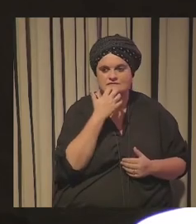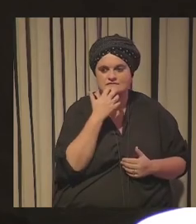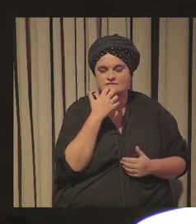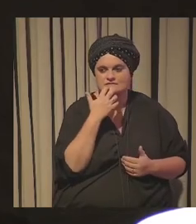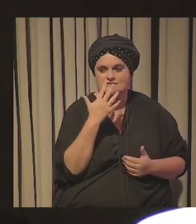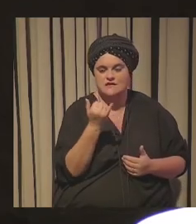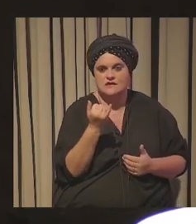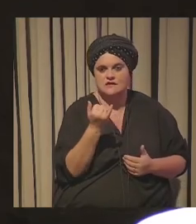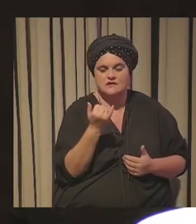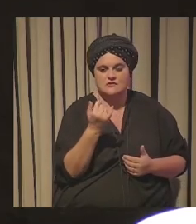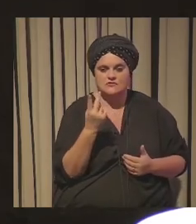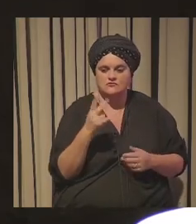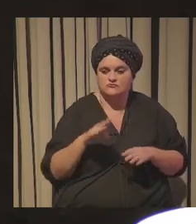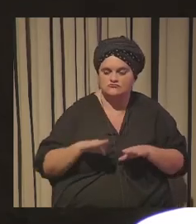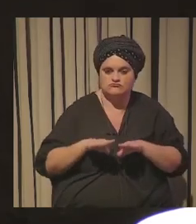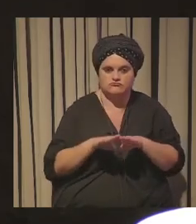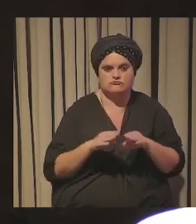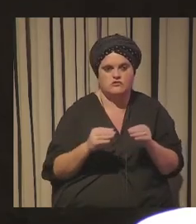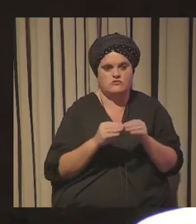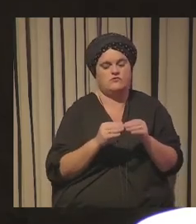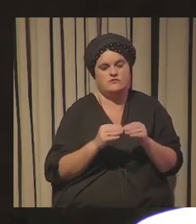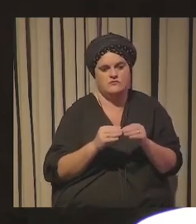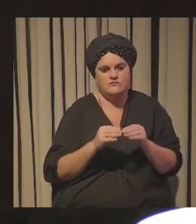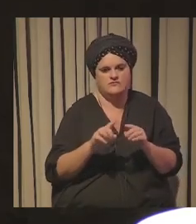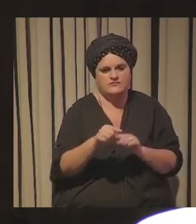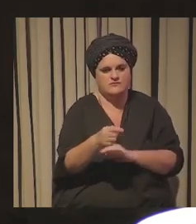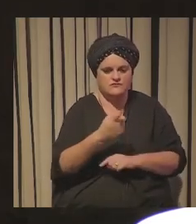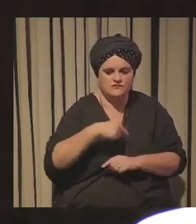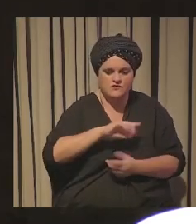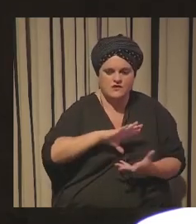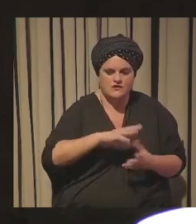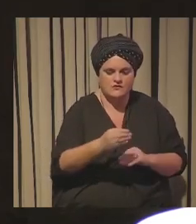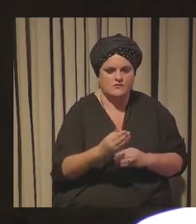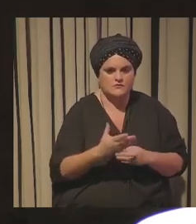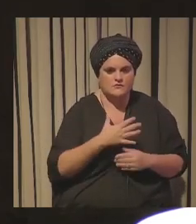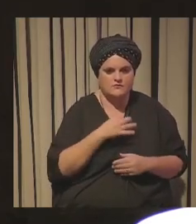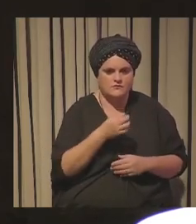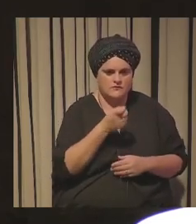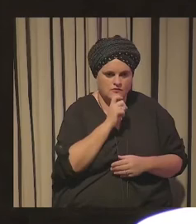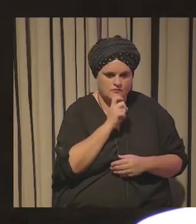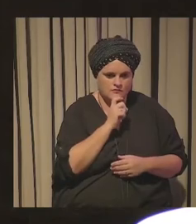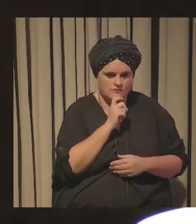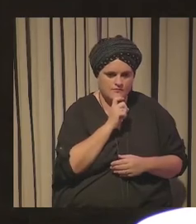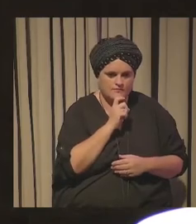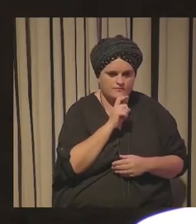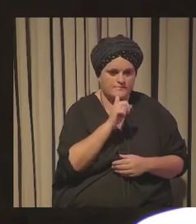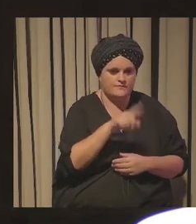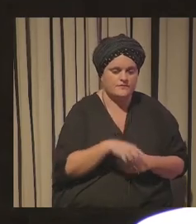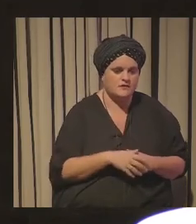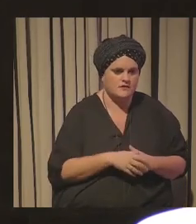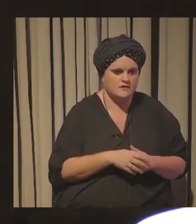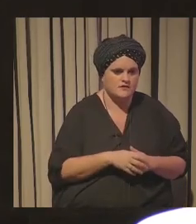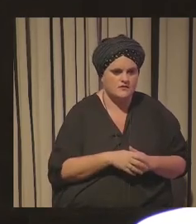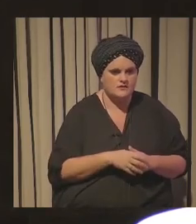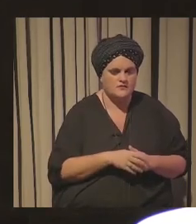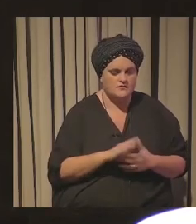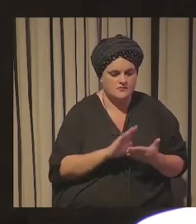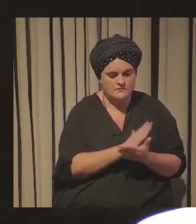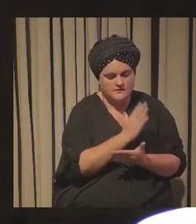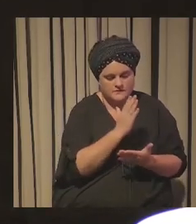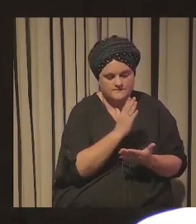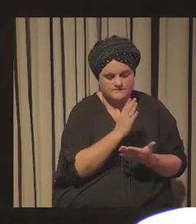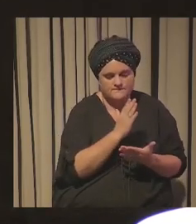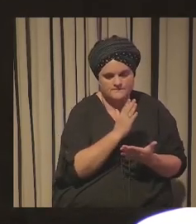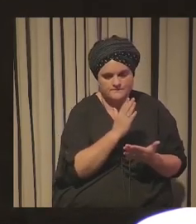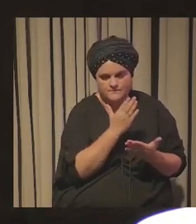estas dos cosas a la vez cómo podríamos adaptarnos o qué podríamos hacer y también eso sería por una parte y por otra